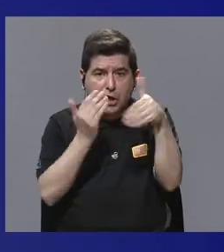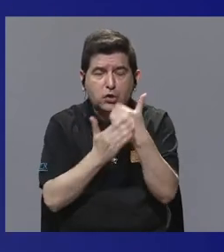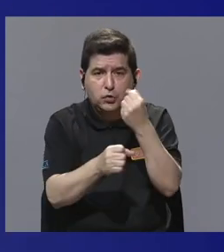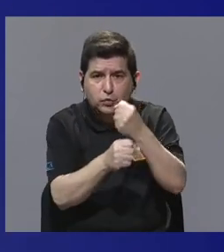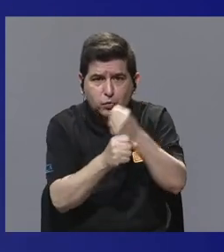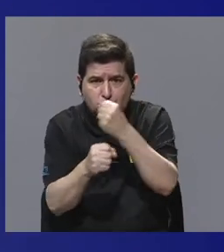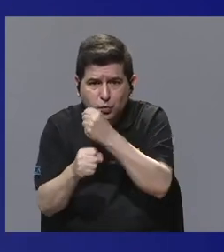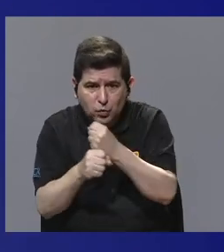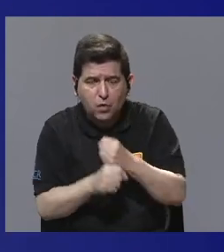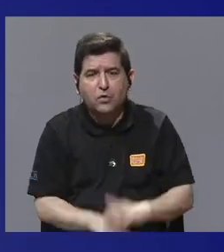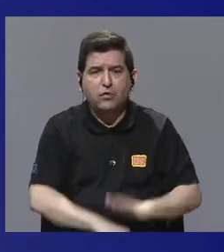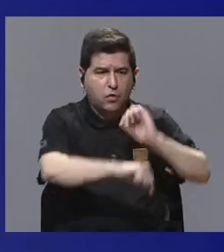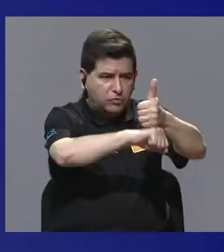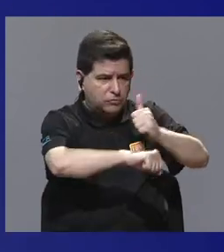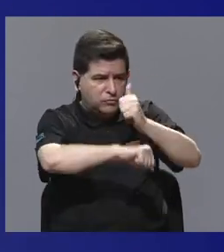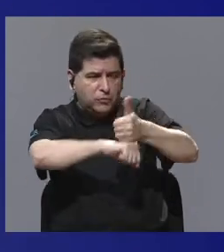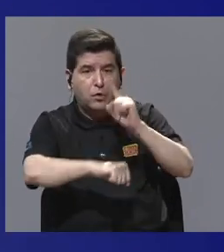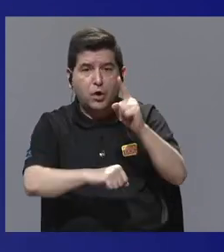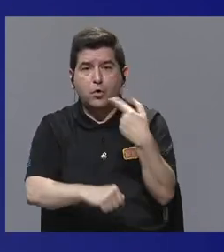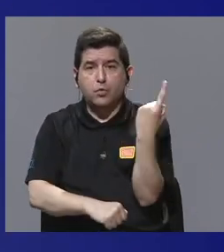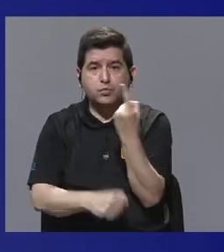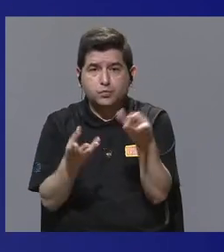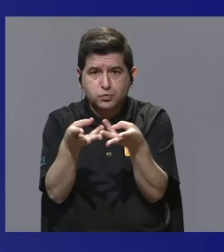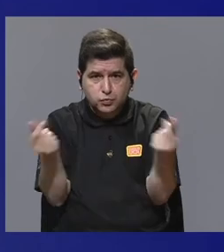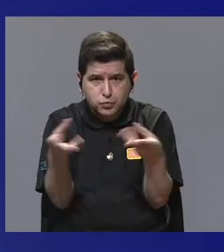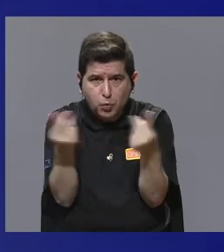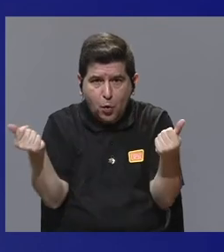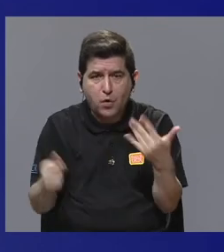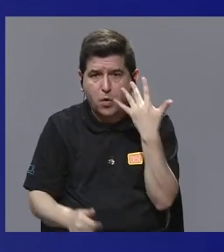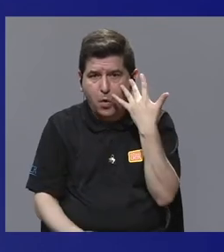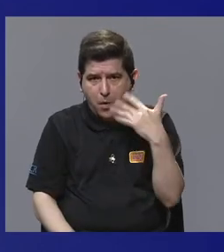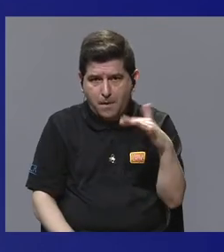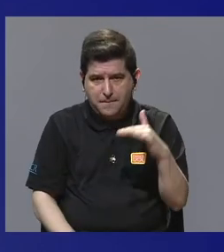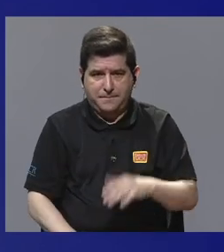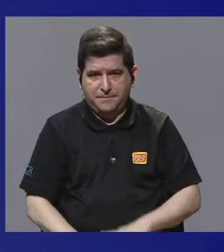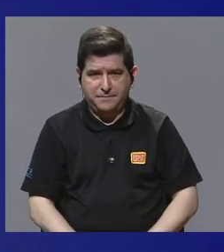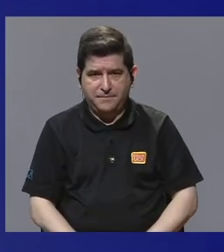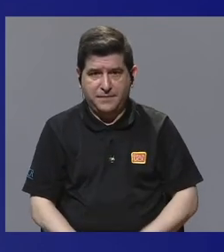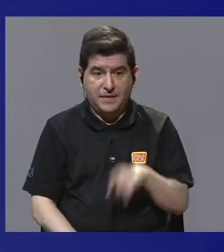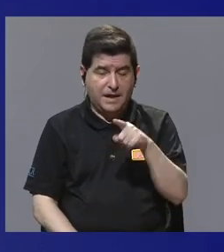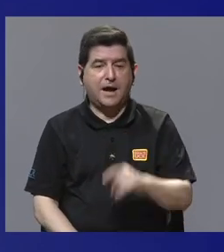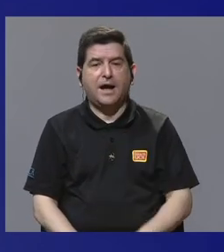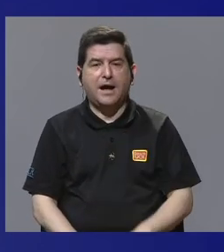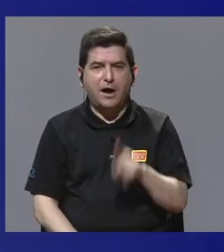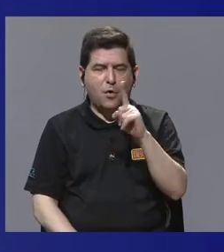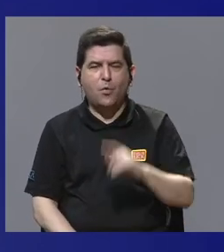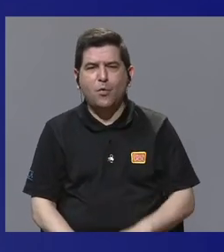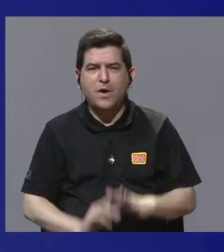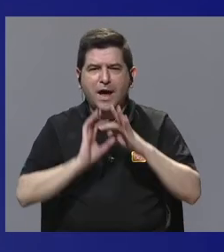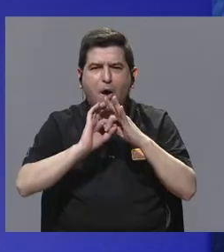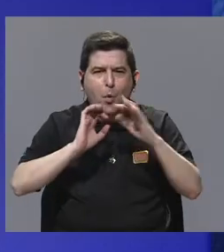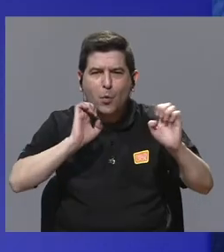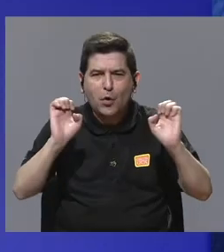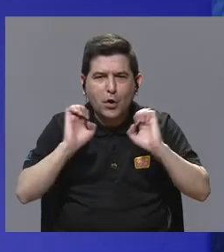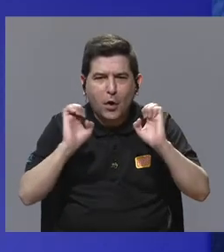esfuerzos y concretarlos en un solo producto. Parece que hubo una gran sinergia.